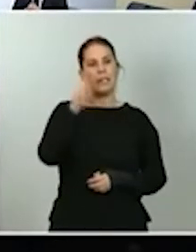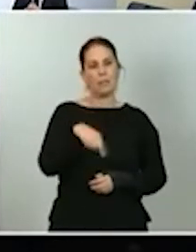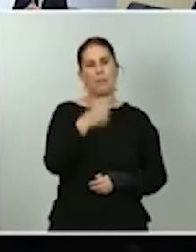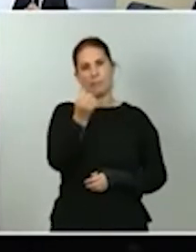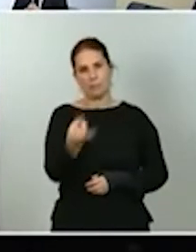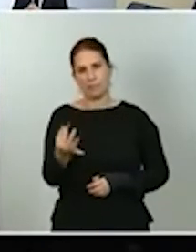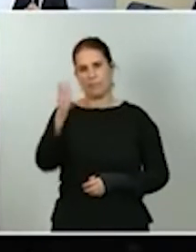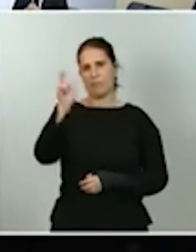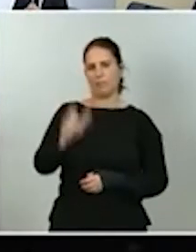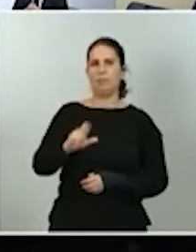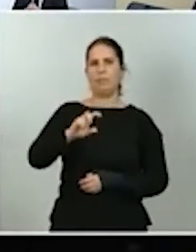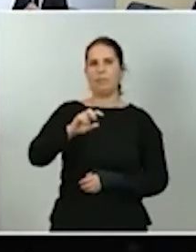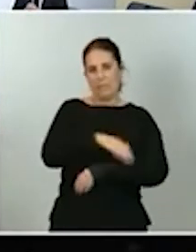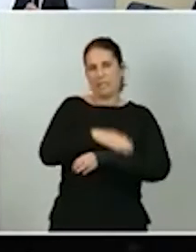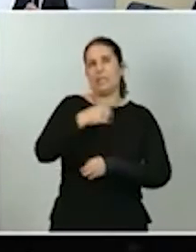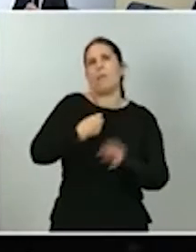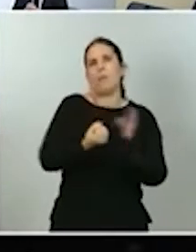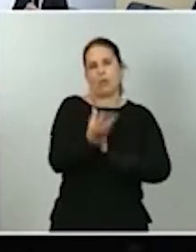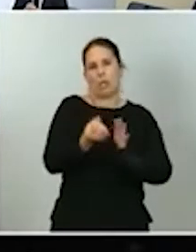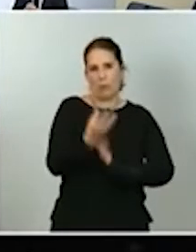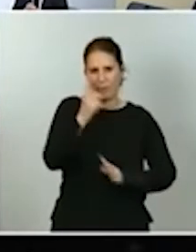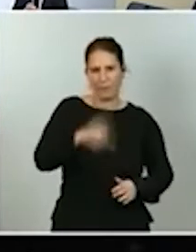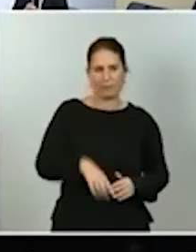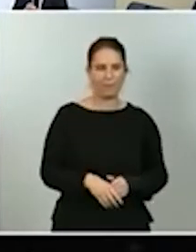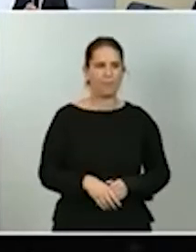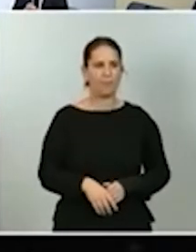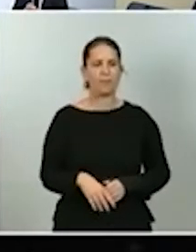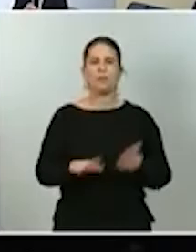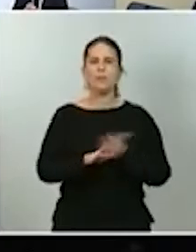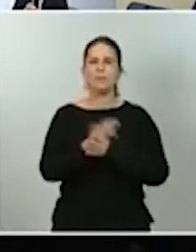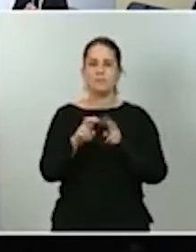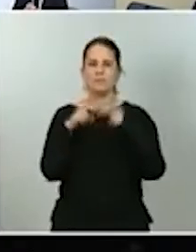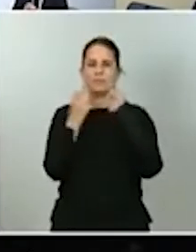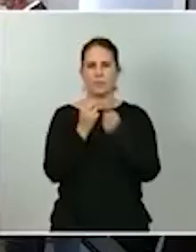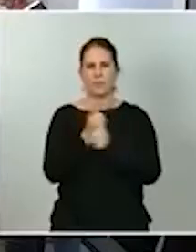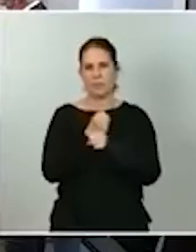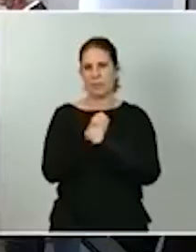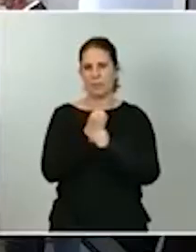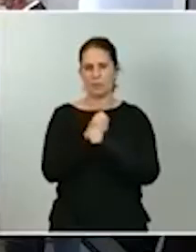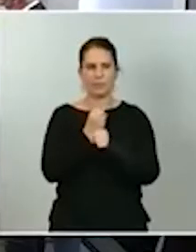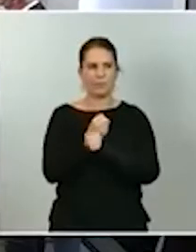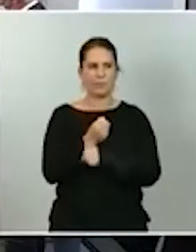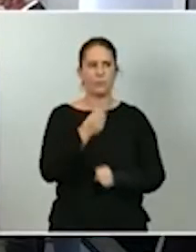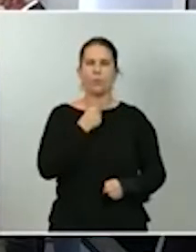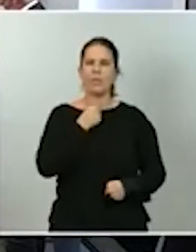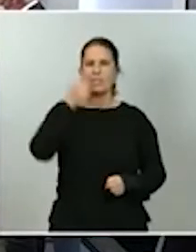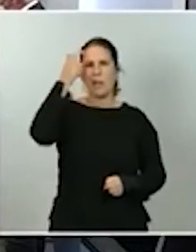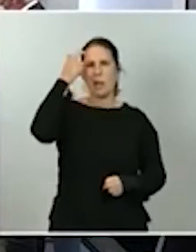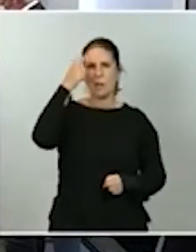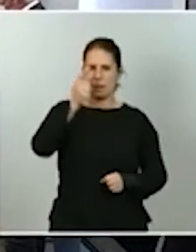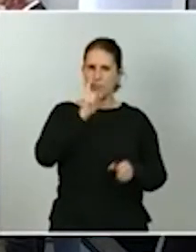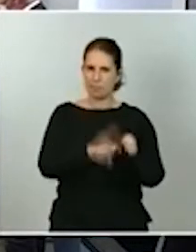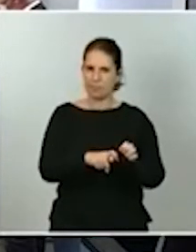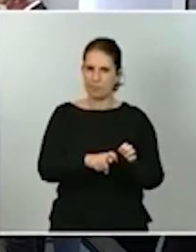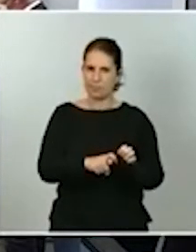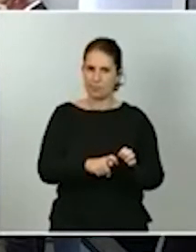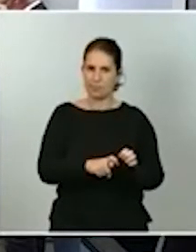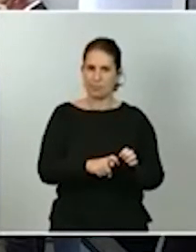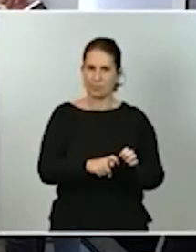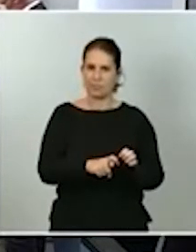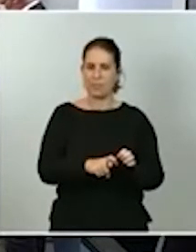¿Ha hablado usted de una mesa de trabajo? Y me gustaría saber si forma parte de esa mesa de trabajo aplicar recortes